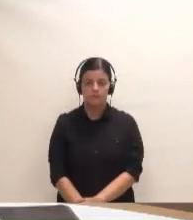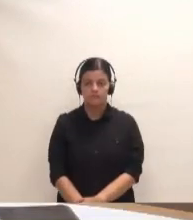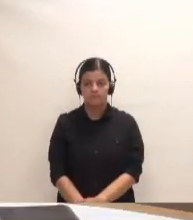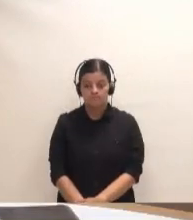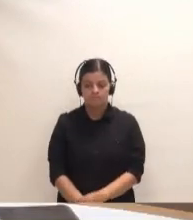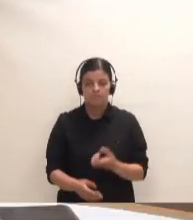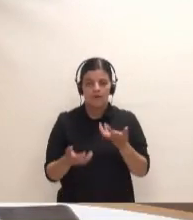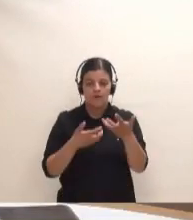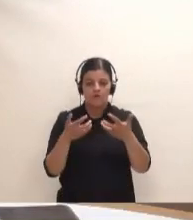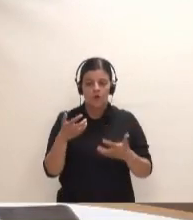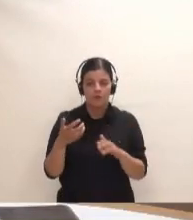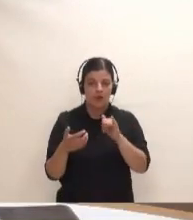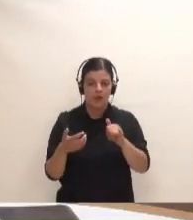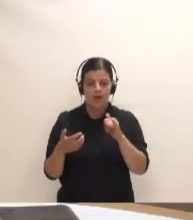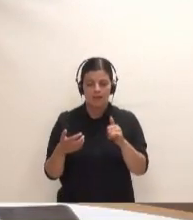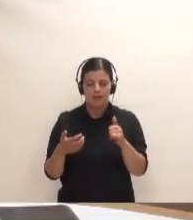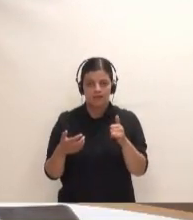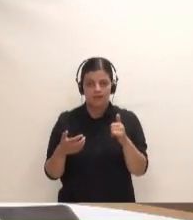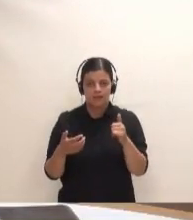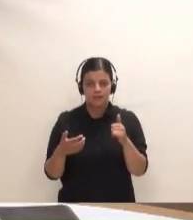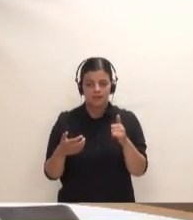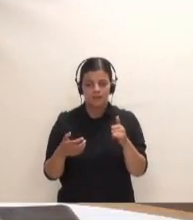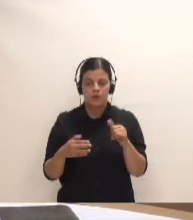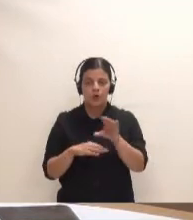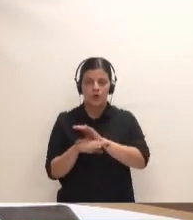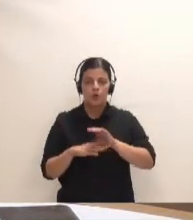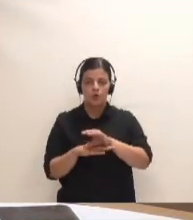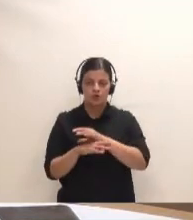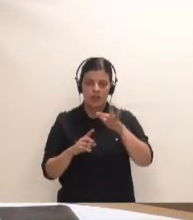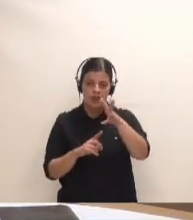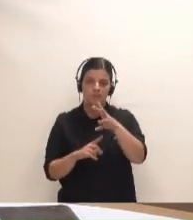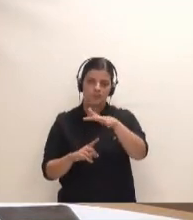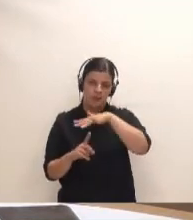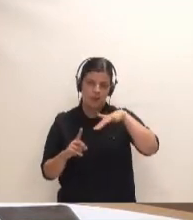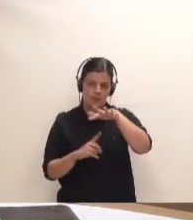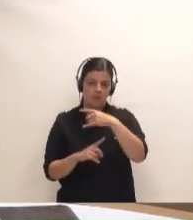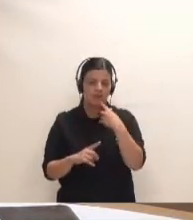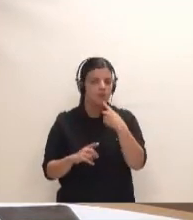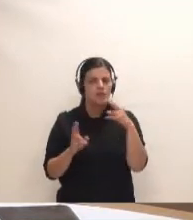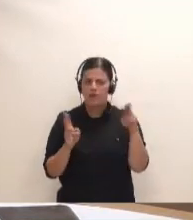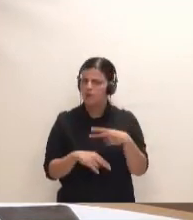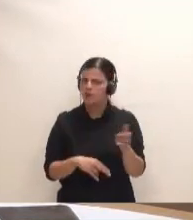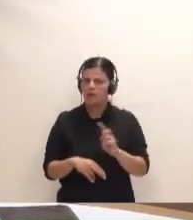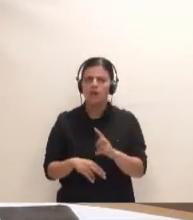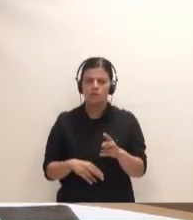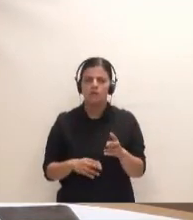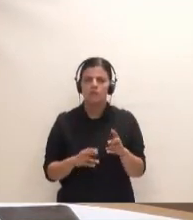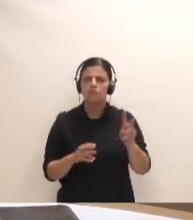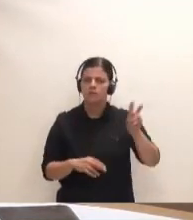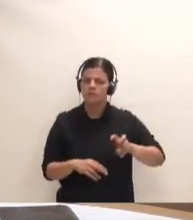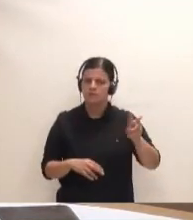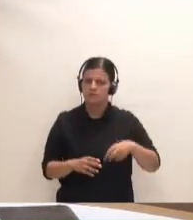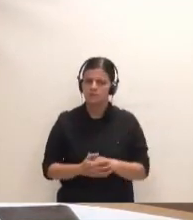Hay un informe de la Consejería de Medio Ambiente que dice que no estaba caducada, que estaba en vigor. Bueno,